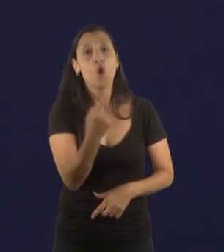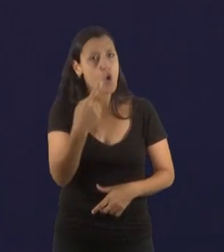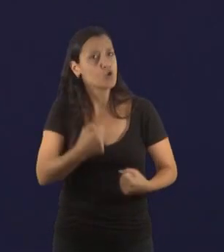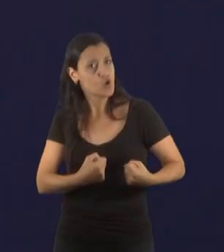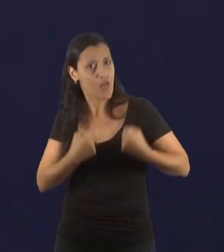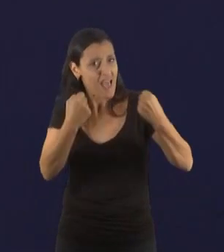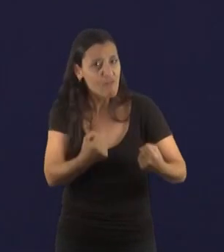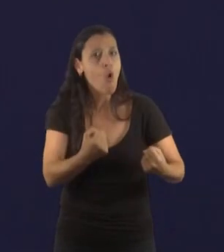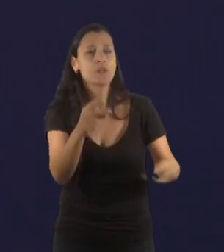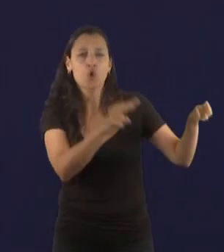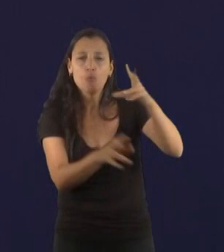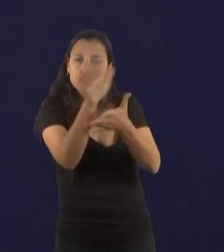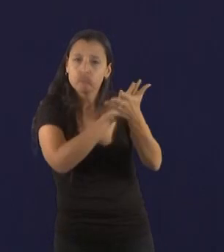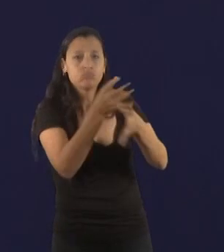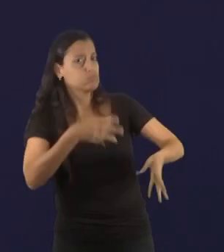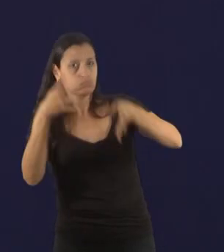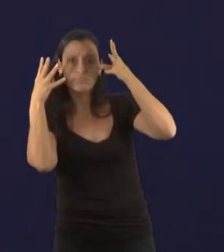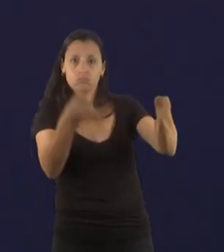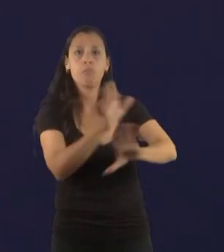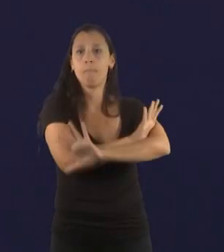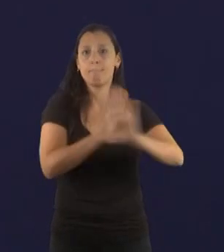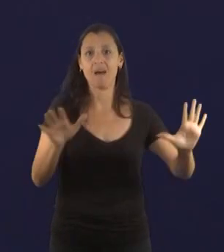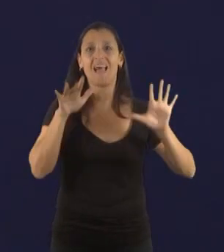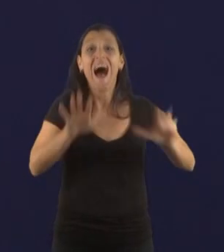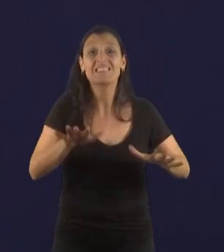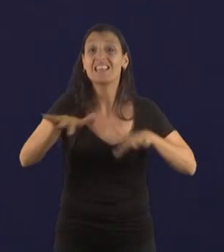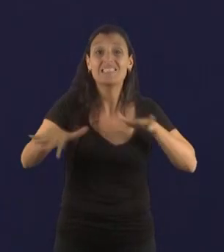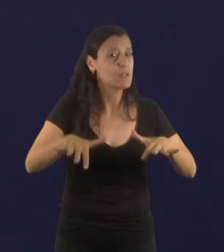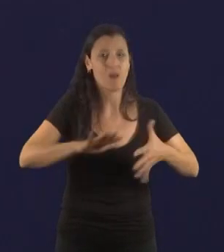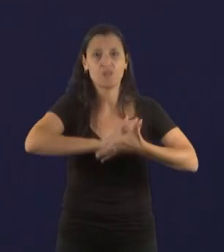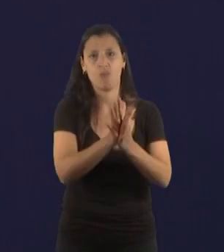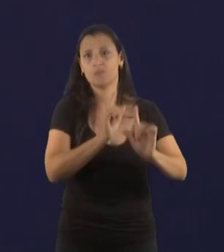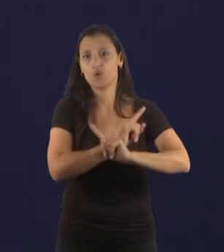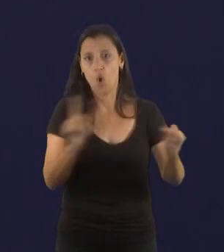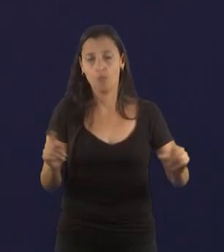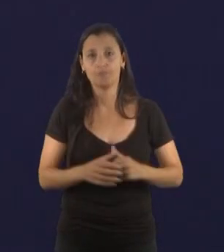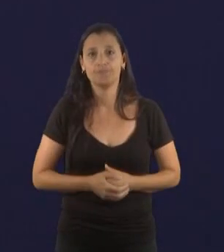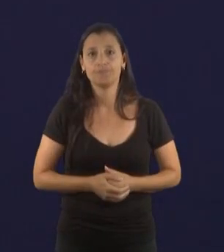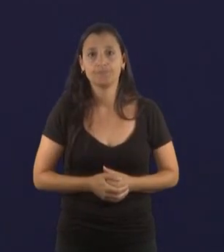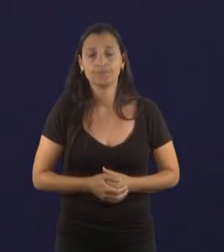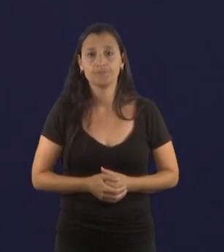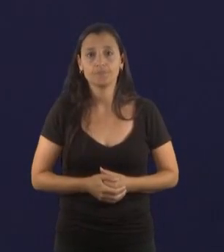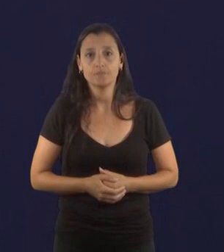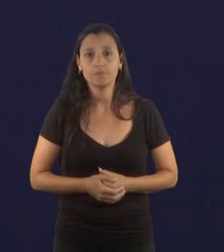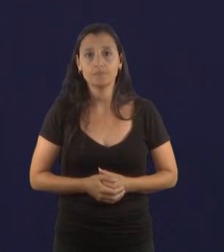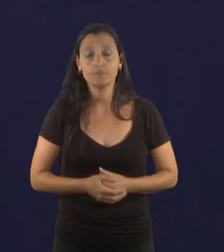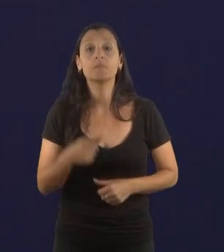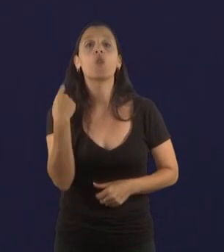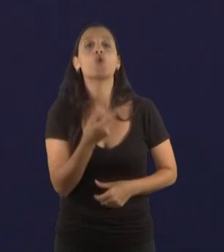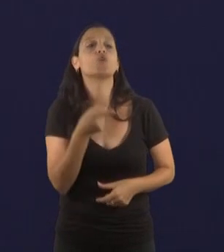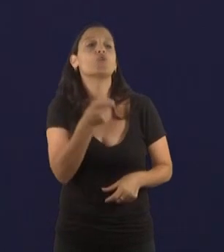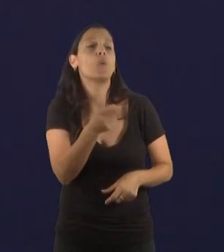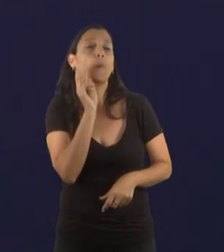pulverizar este tipo de acciones por parte de lo que denominamos